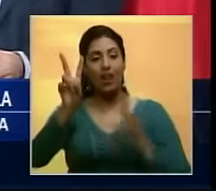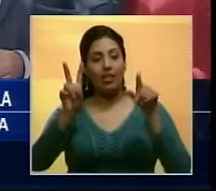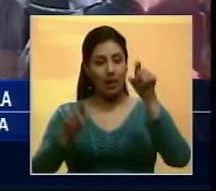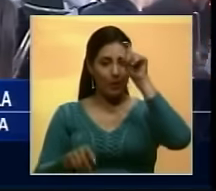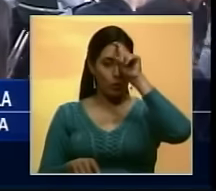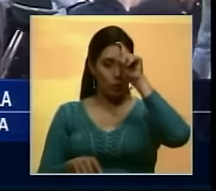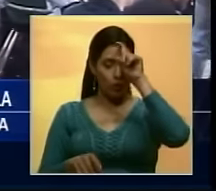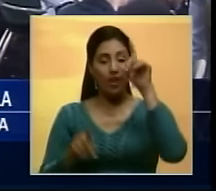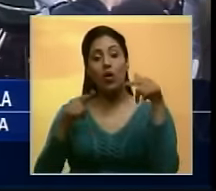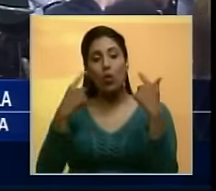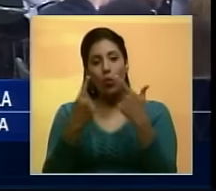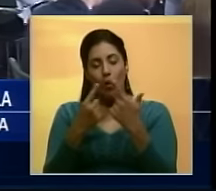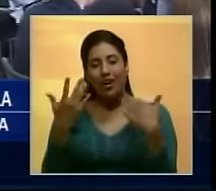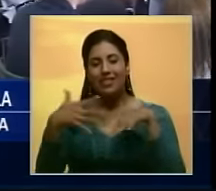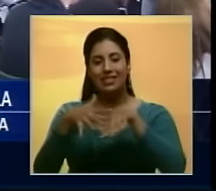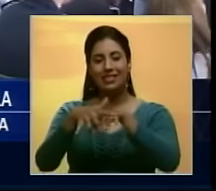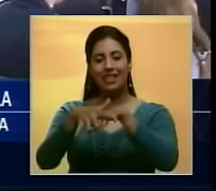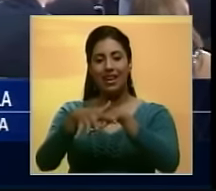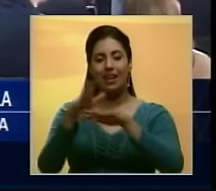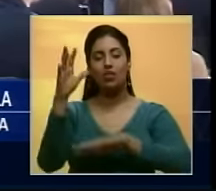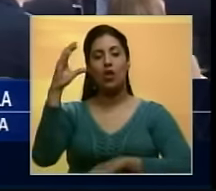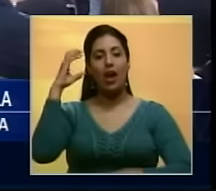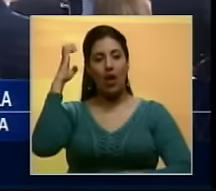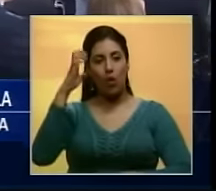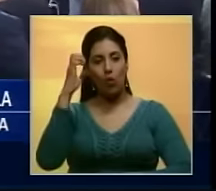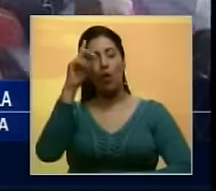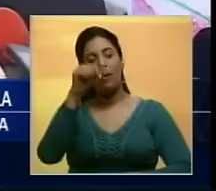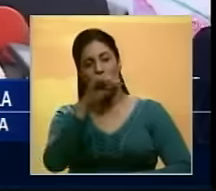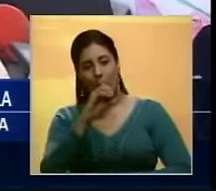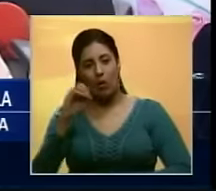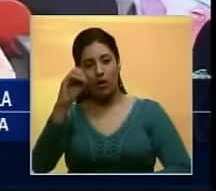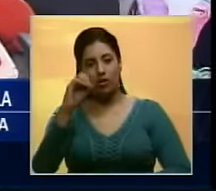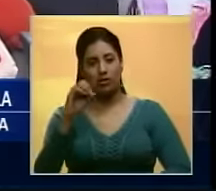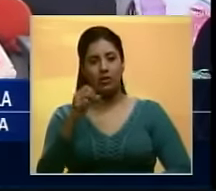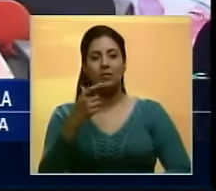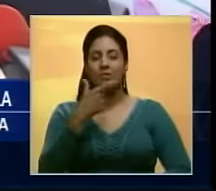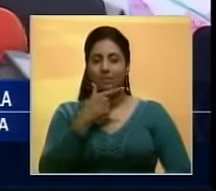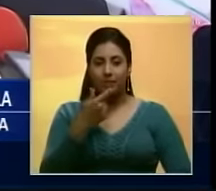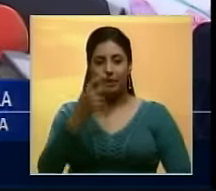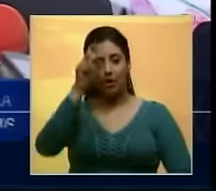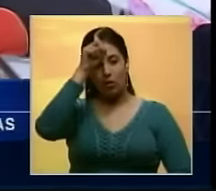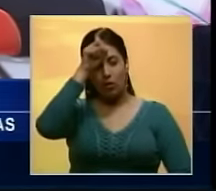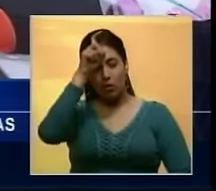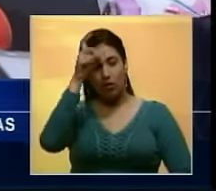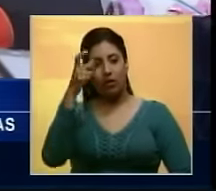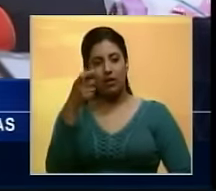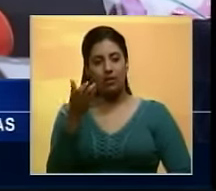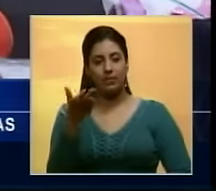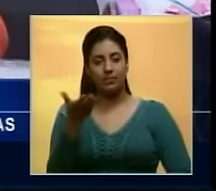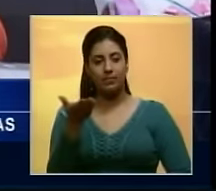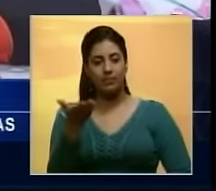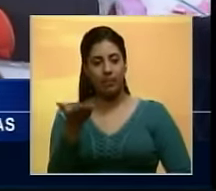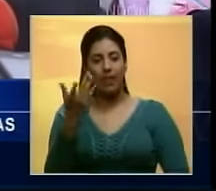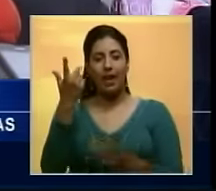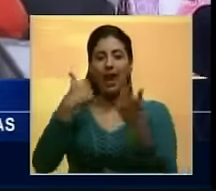Turquía como una encrucijada hacia Europa y Oriente Medio. Así como Estambul es un hub en aquella parte del